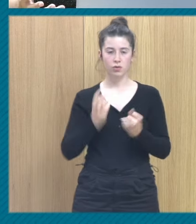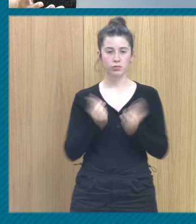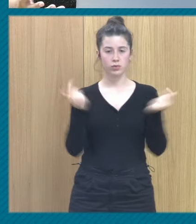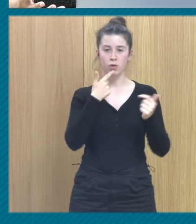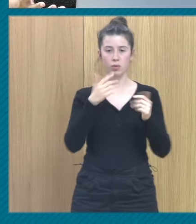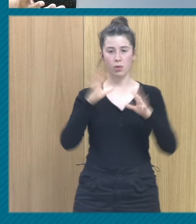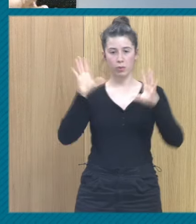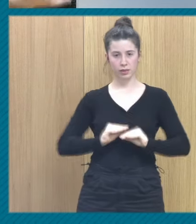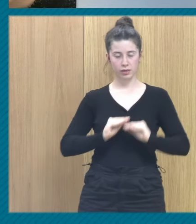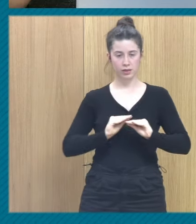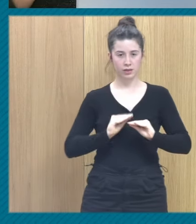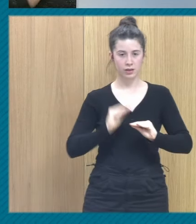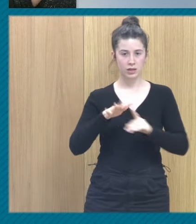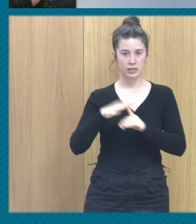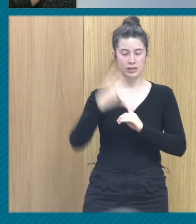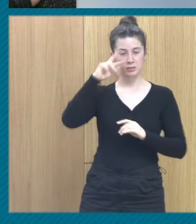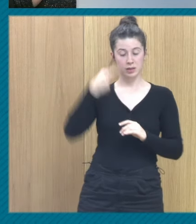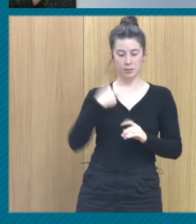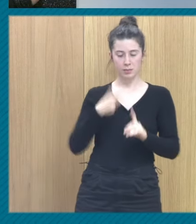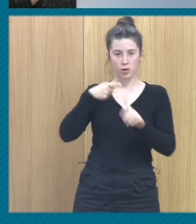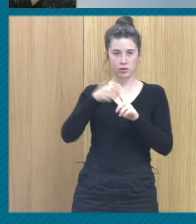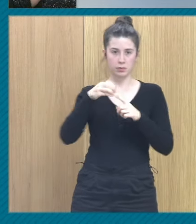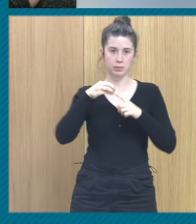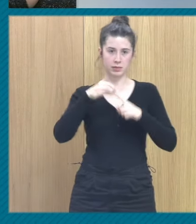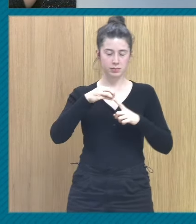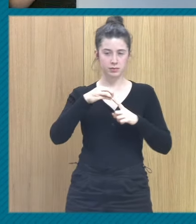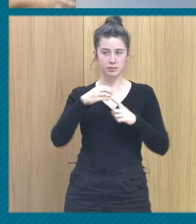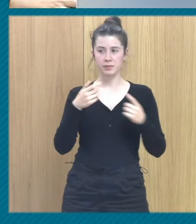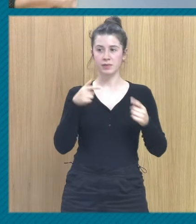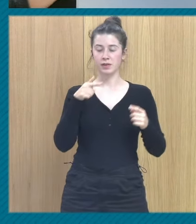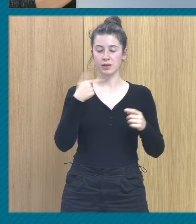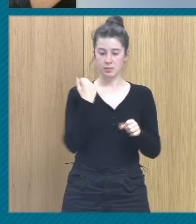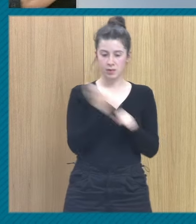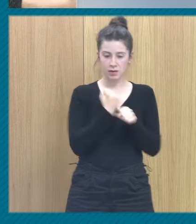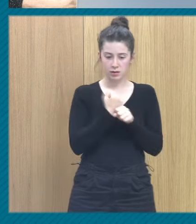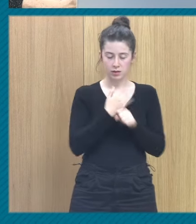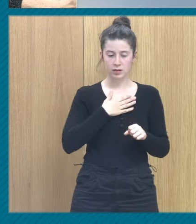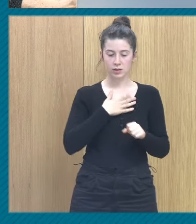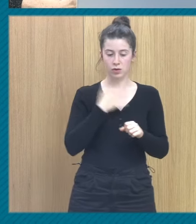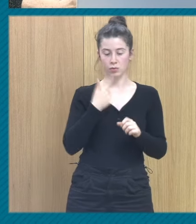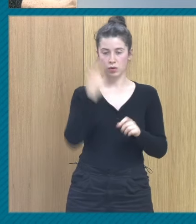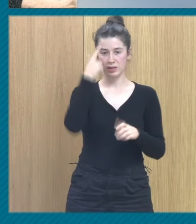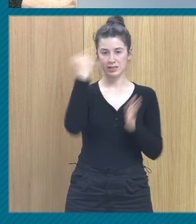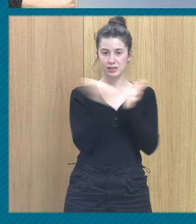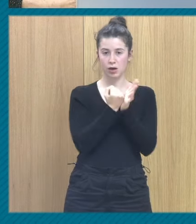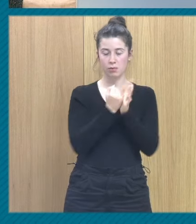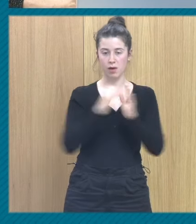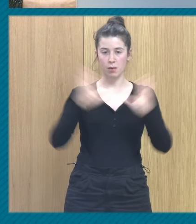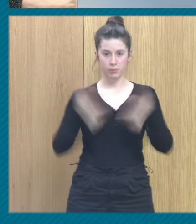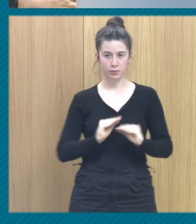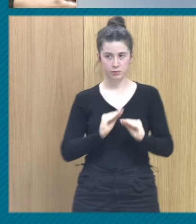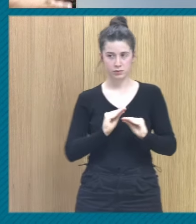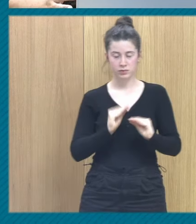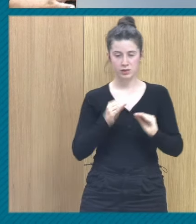emocionalmente la experiencia. Ese es un objetivo mío de trabajo. Yo trabajo para que el trauma se desactive emocionalmente, para que las